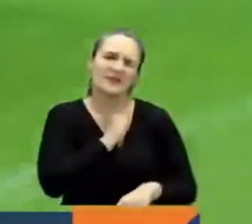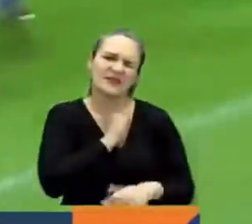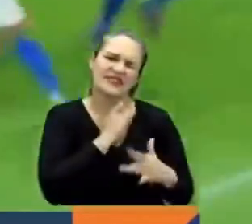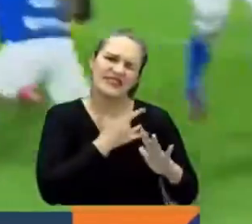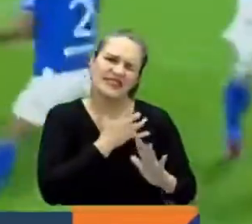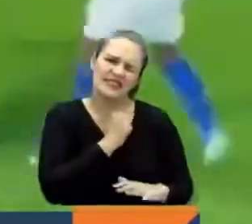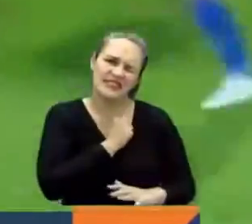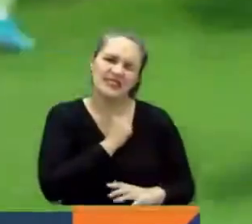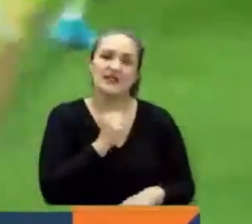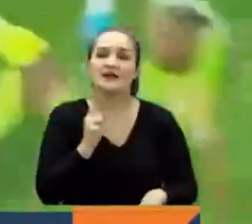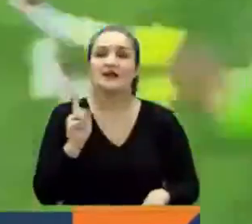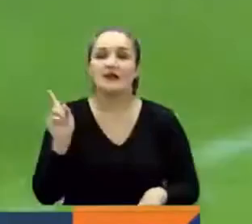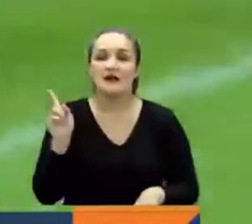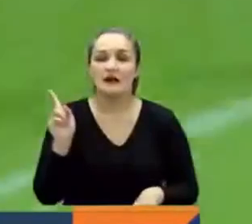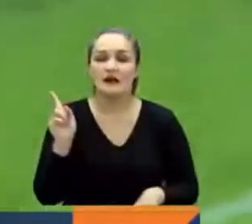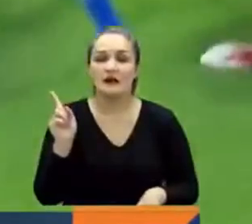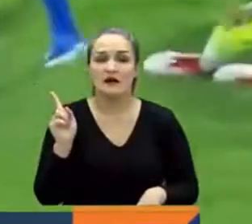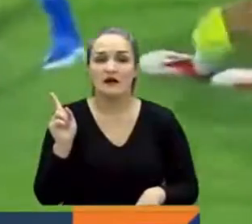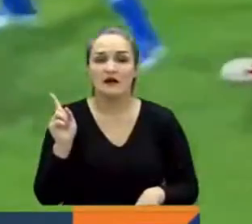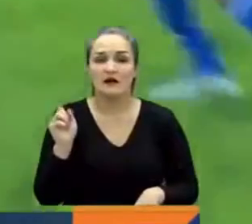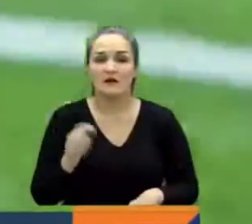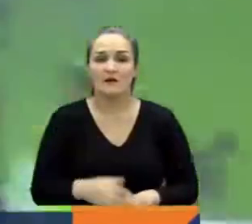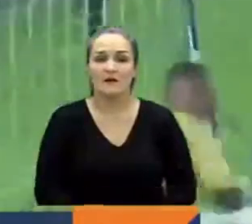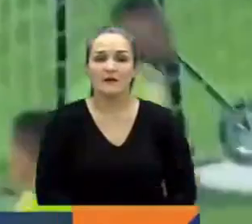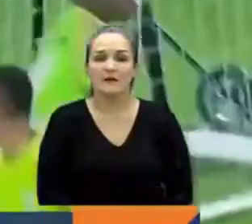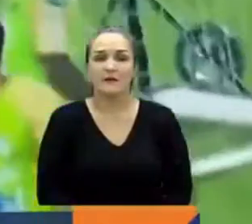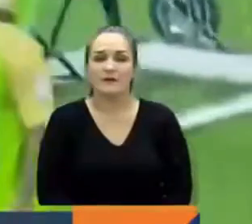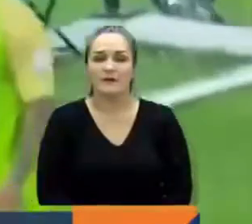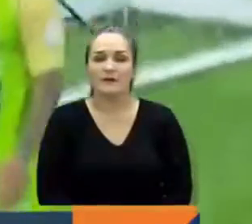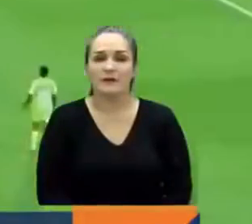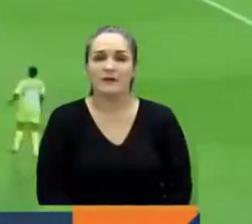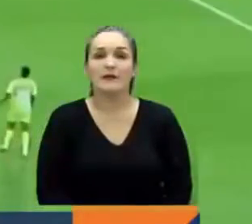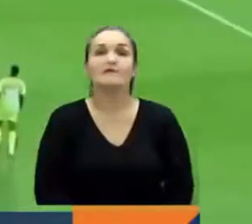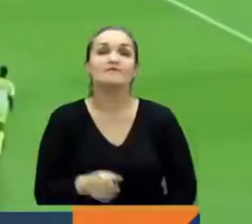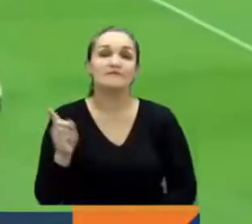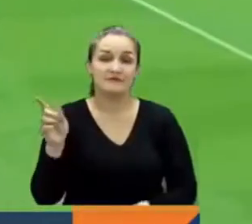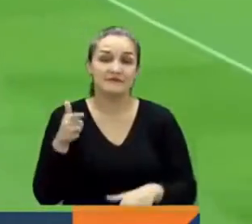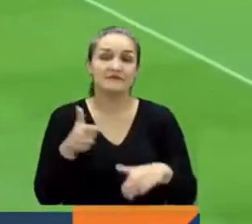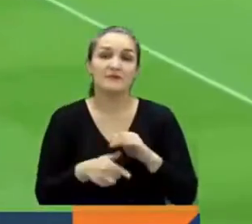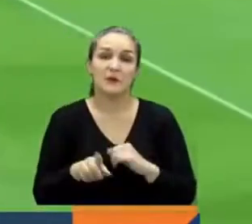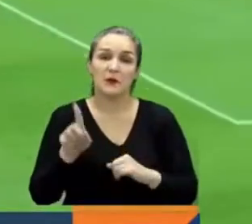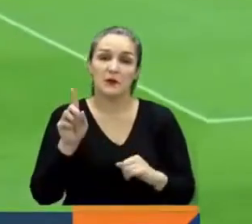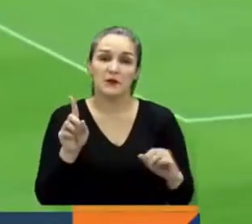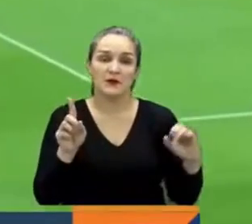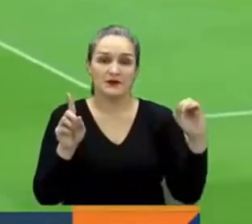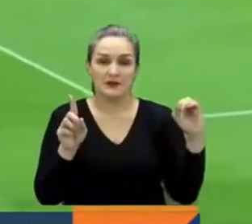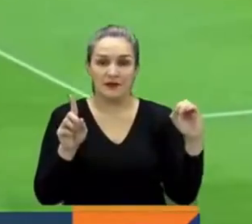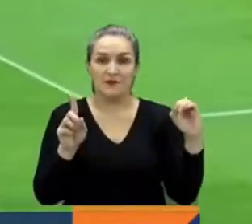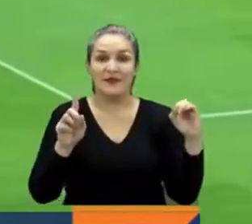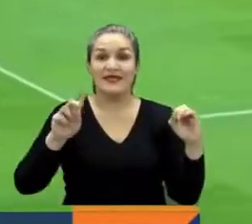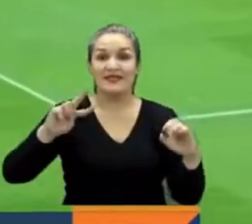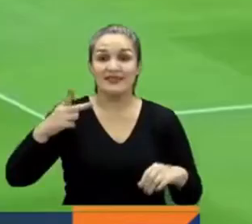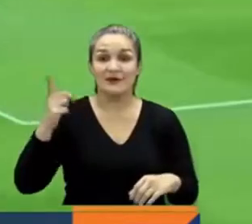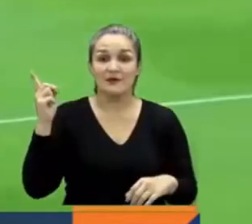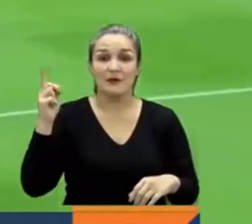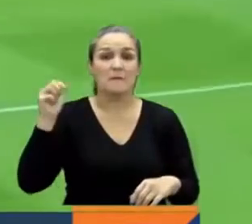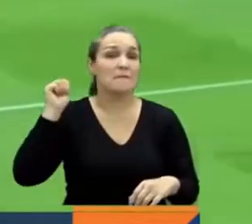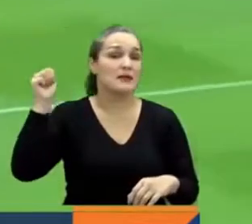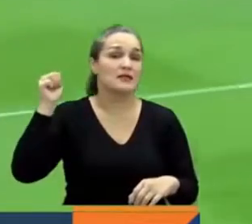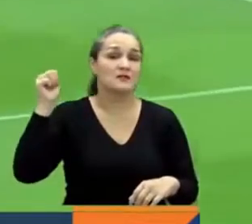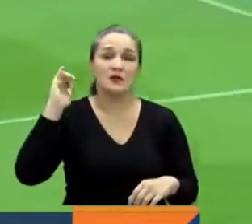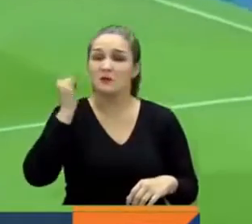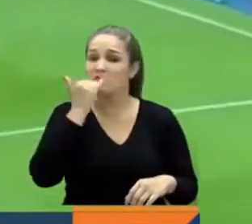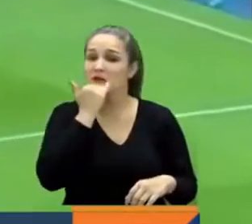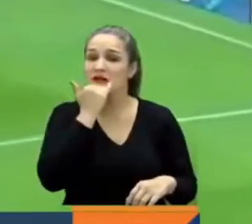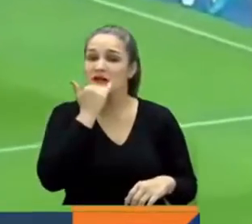a puñetear y la segunda pelota quedó en los pies de McAllister Silva para el tanto embajador 1-0. Y en el segundo, después de una devolución, el campo le jugó una muy